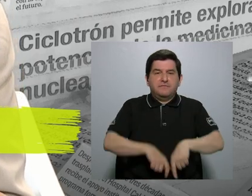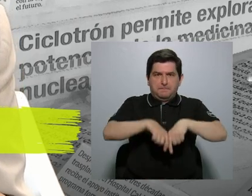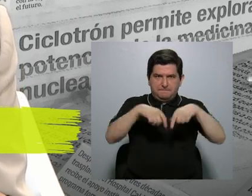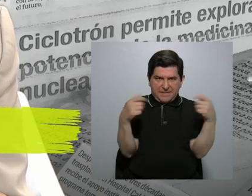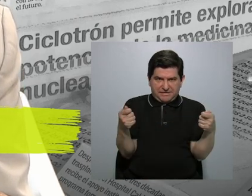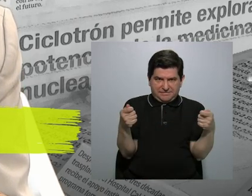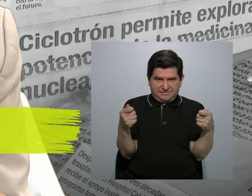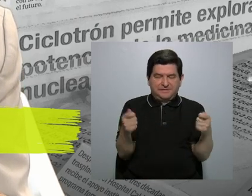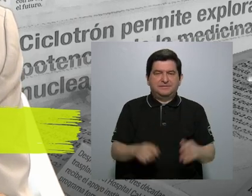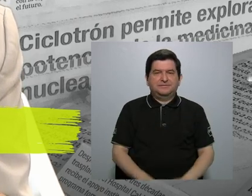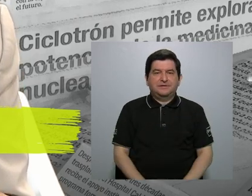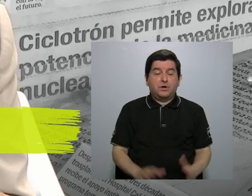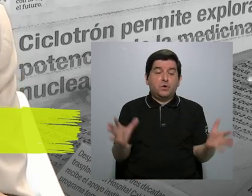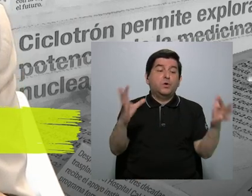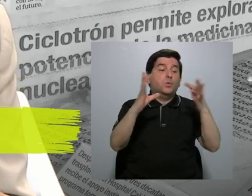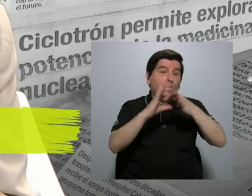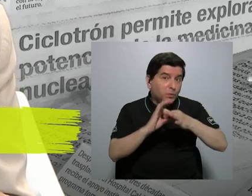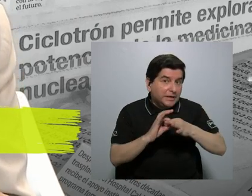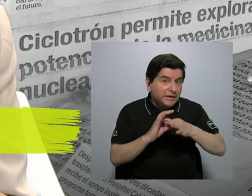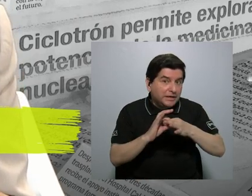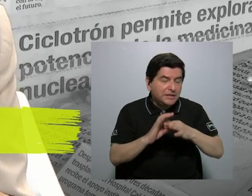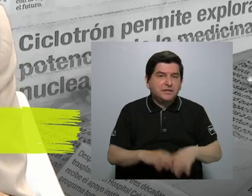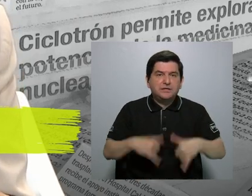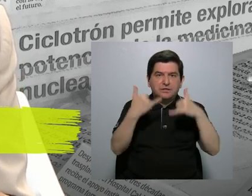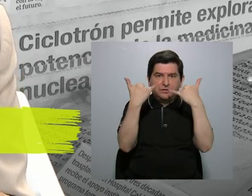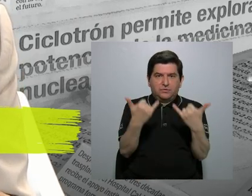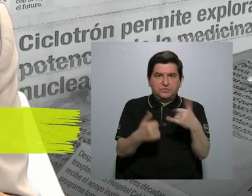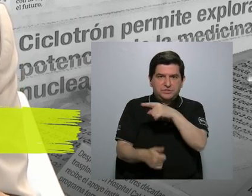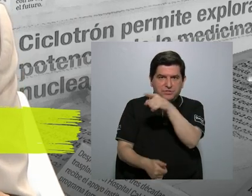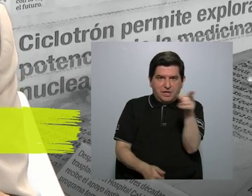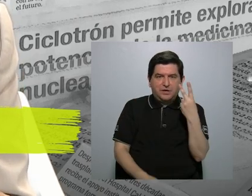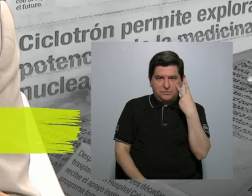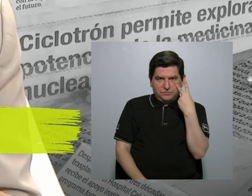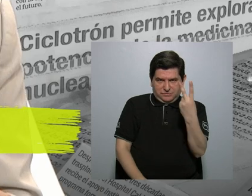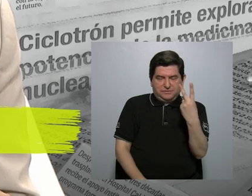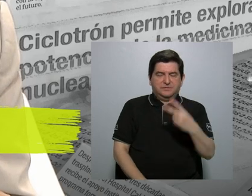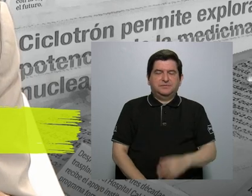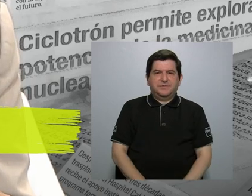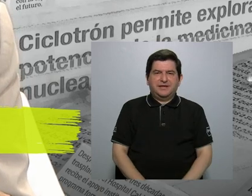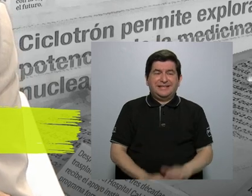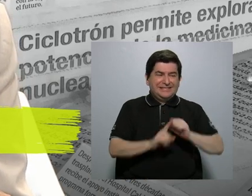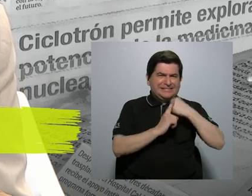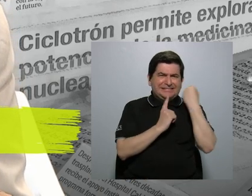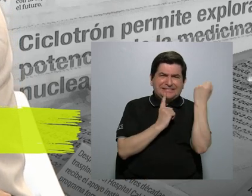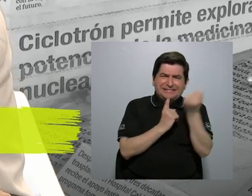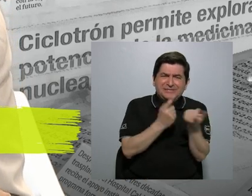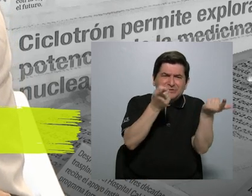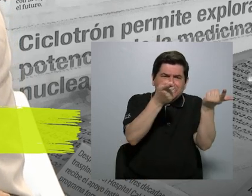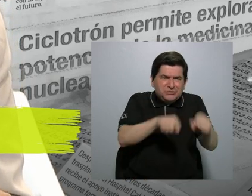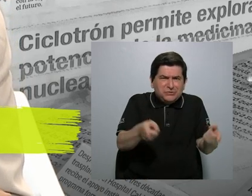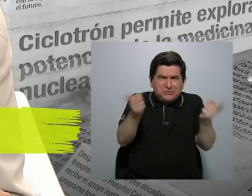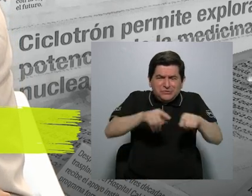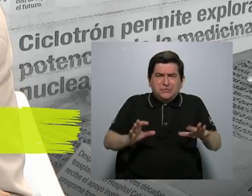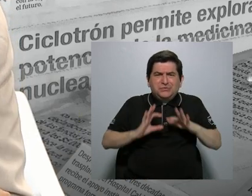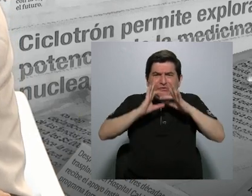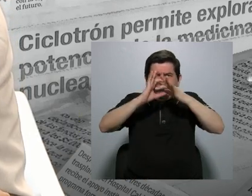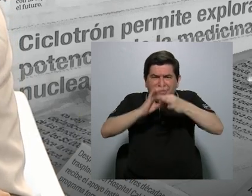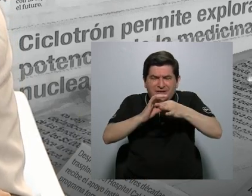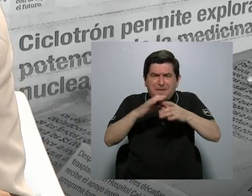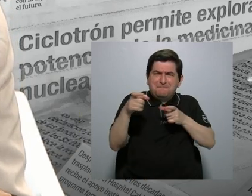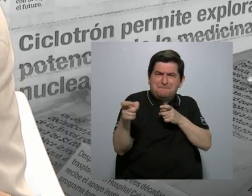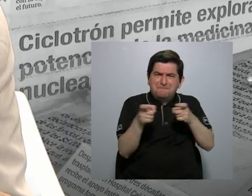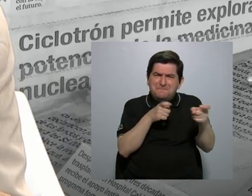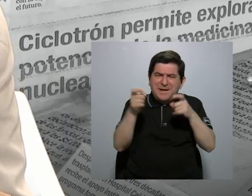unido precisamente a lo que ya ustedes vieron sobre las situaciones que se dan en torno al